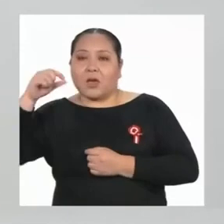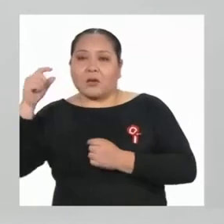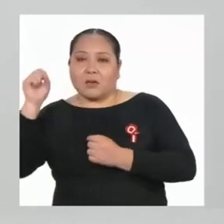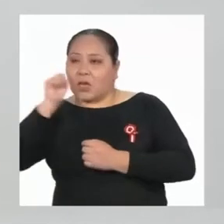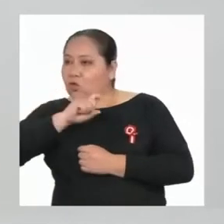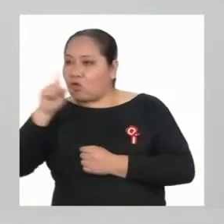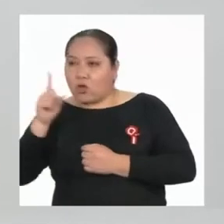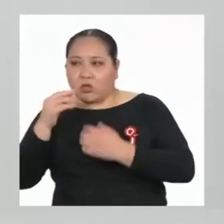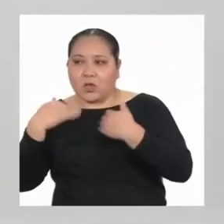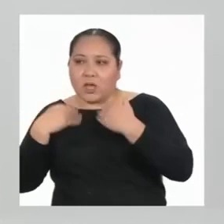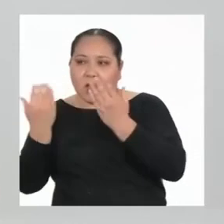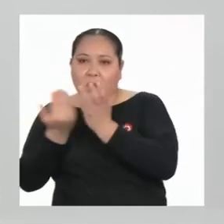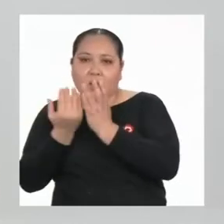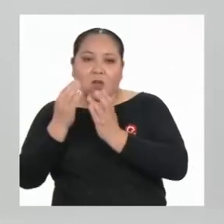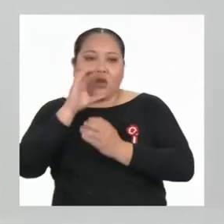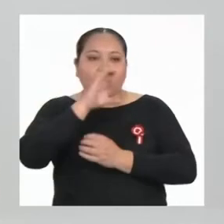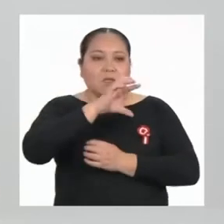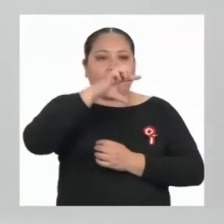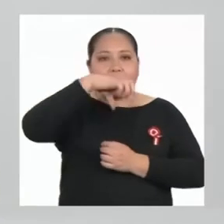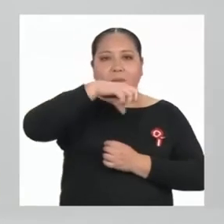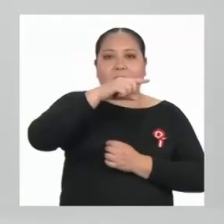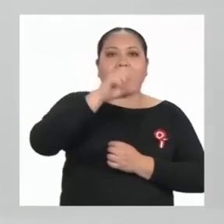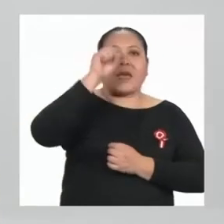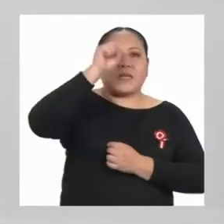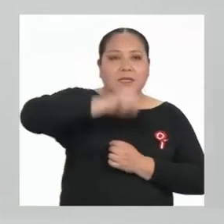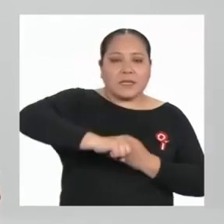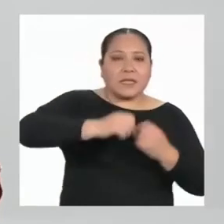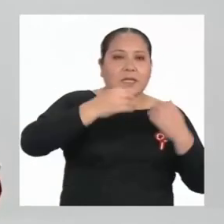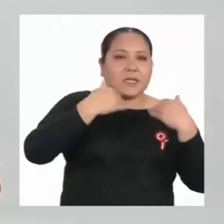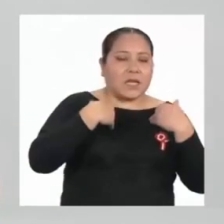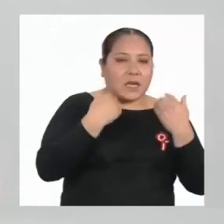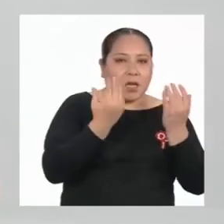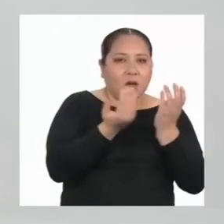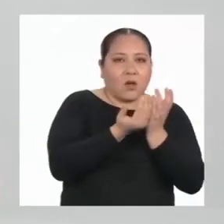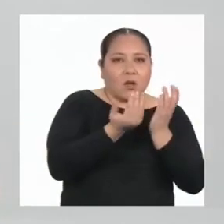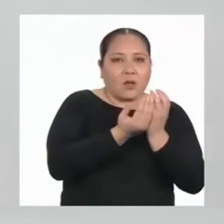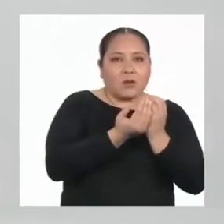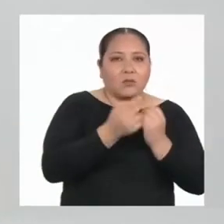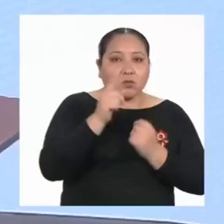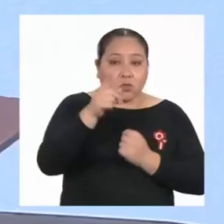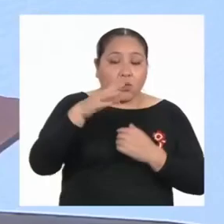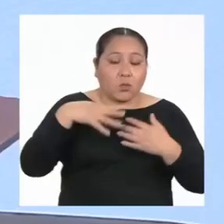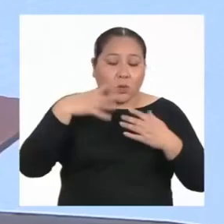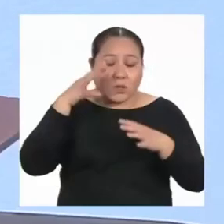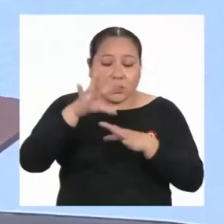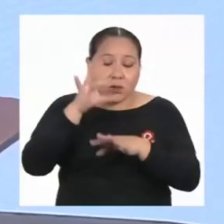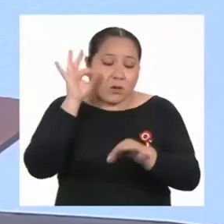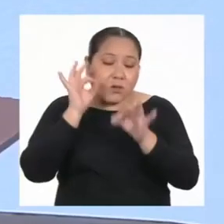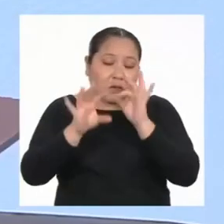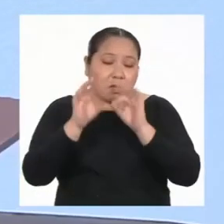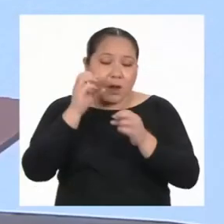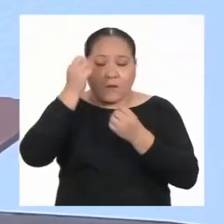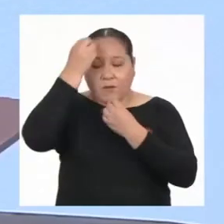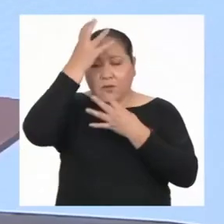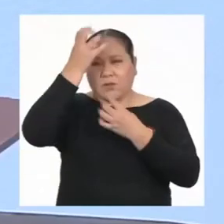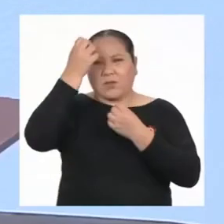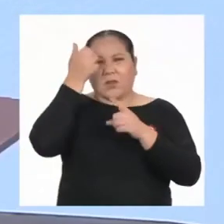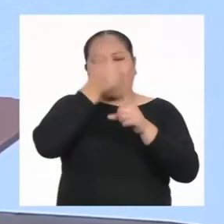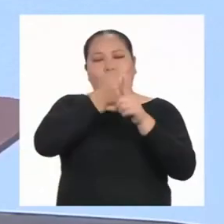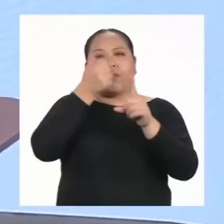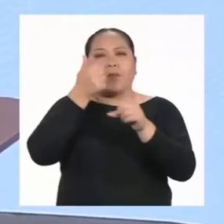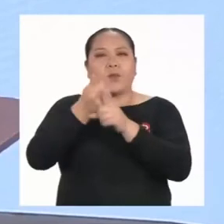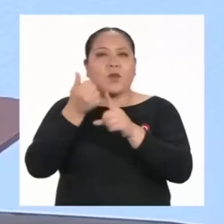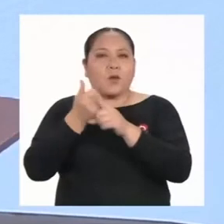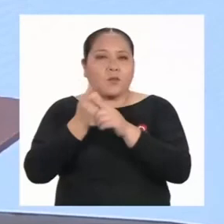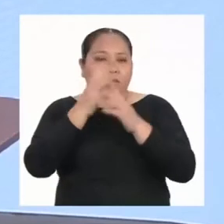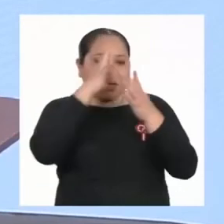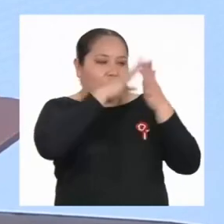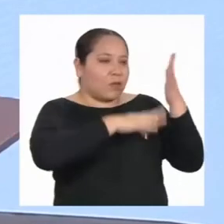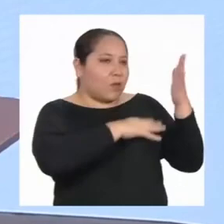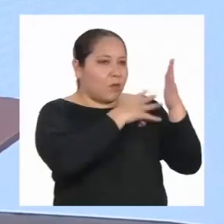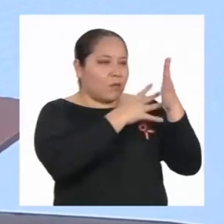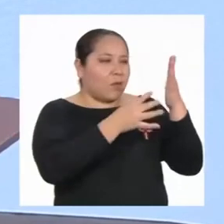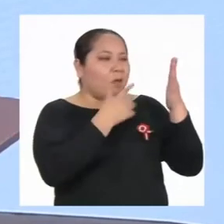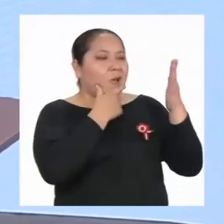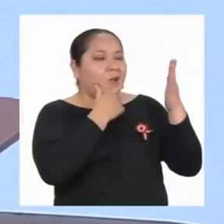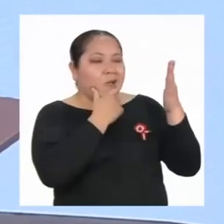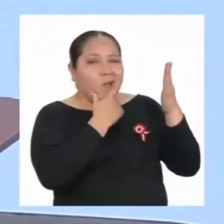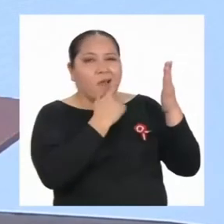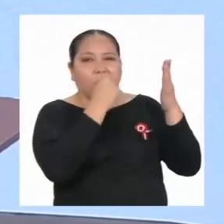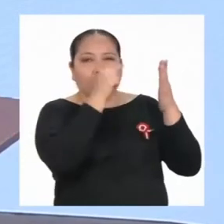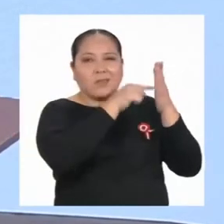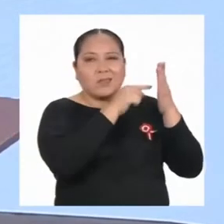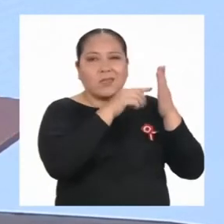fijas bien, puedes encontrar esa información en la propia tabla. Cierto, está abajo y significa